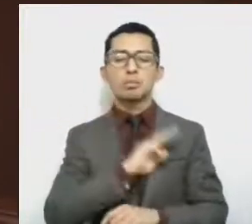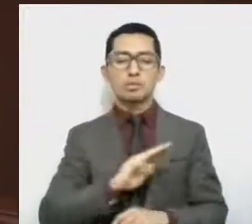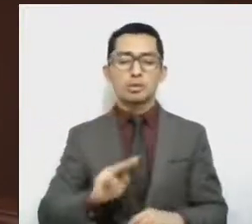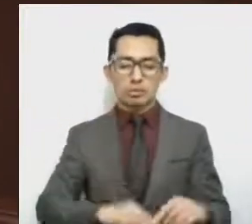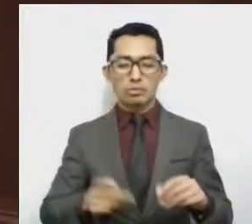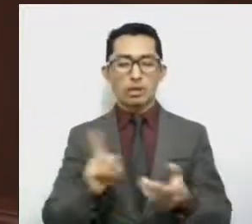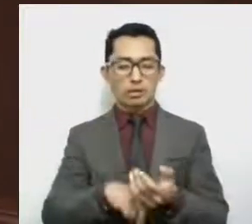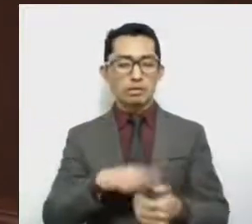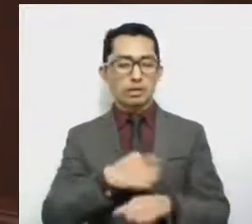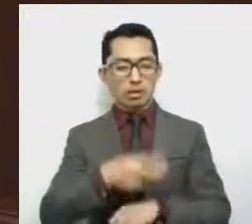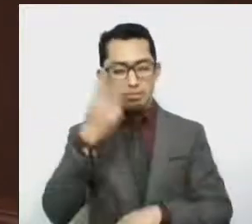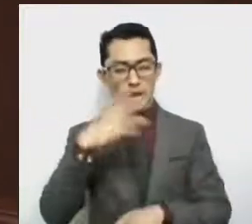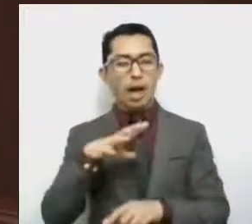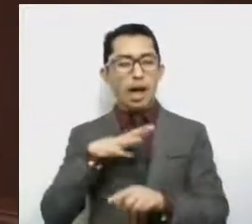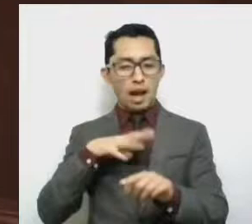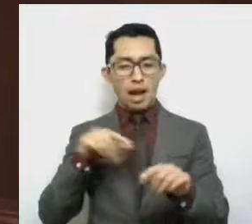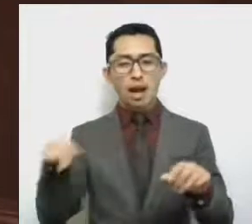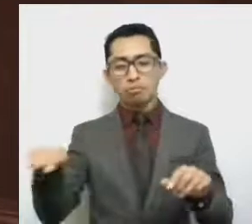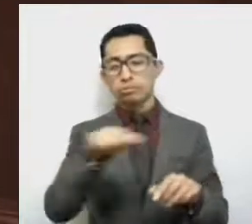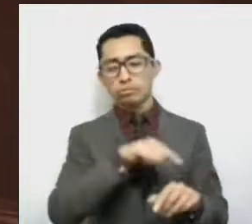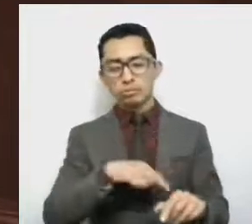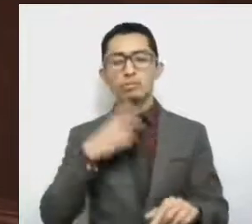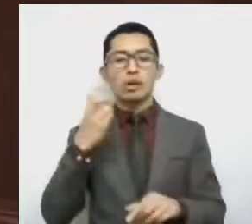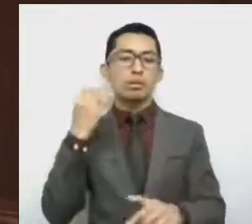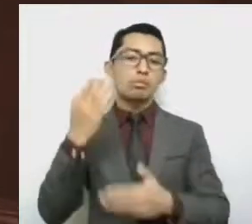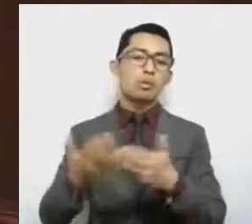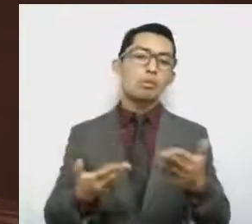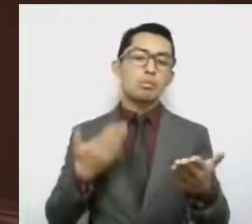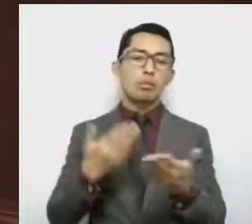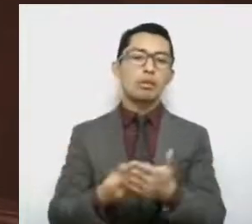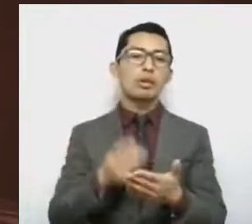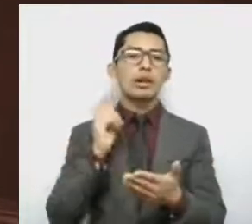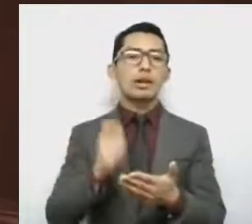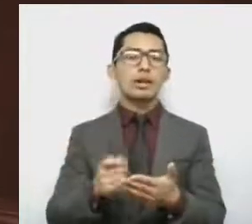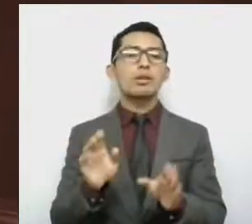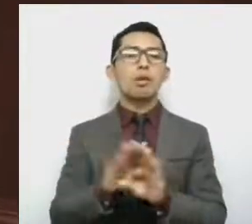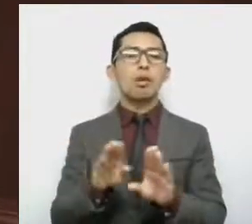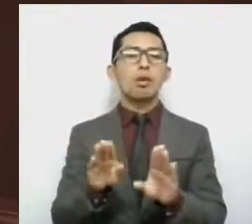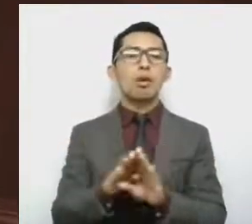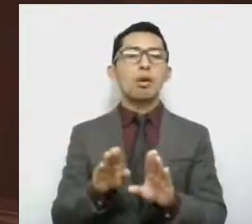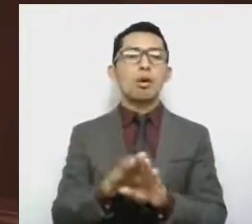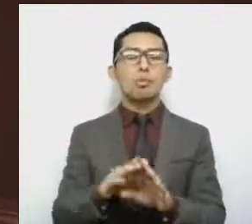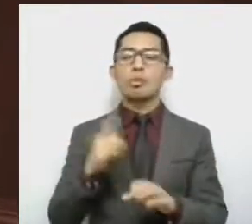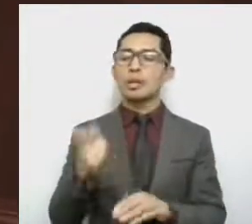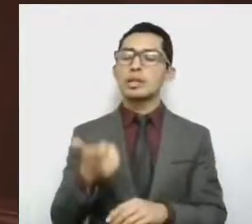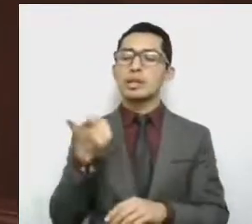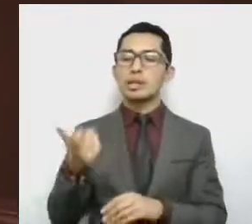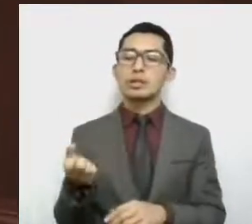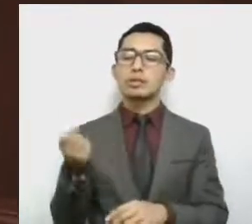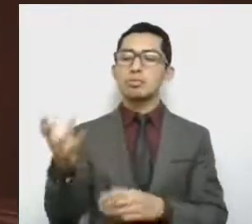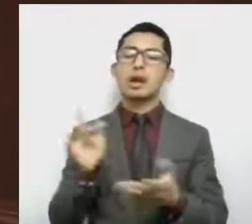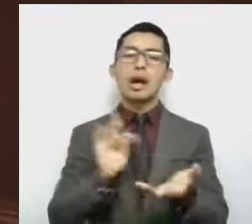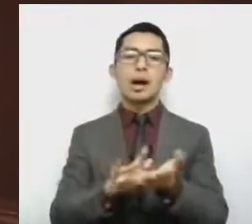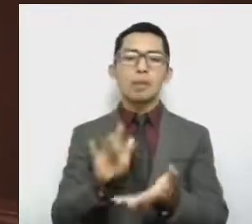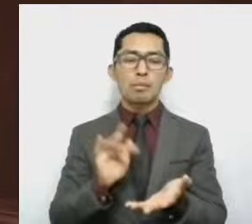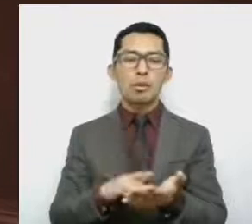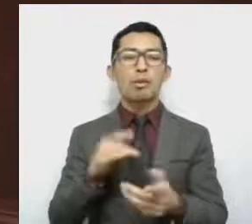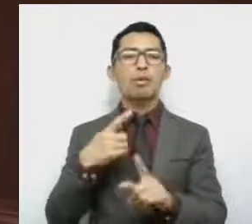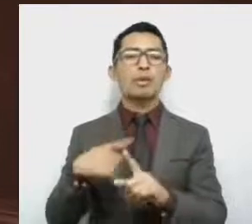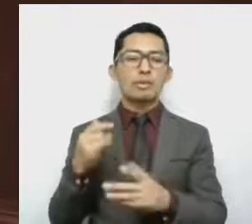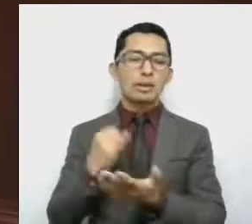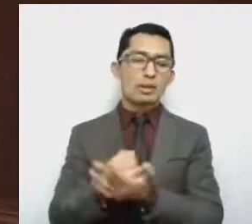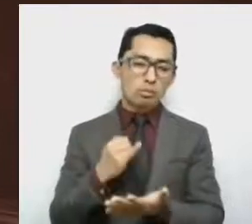Por ello, se propone implementar un esquema de estímulos fiscales sobre impuestos y derechos